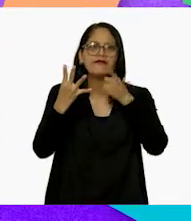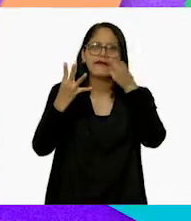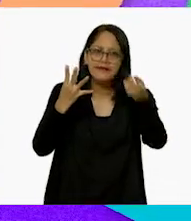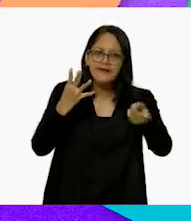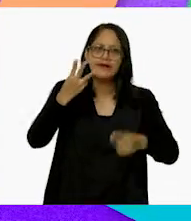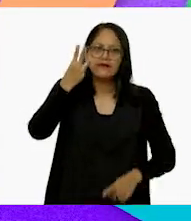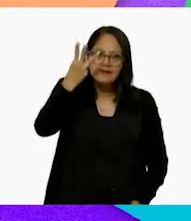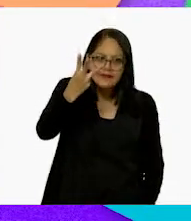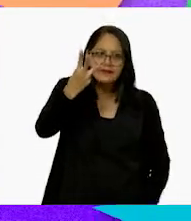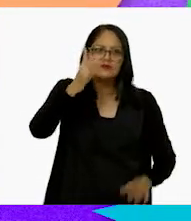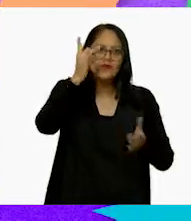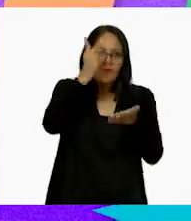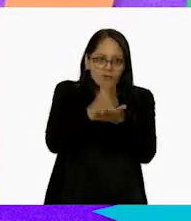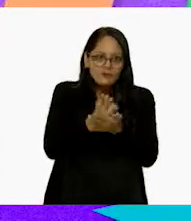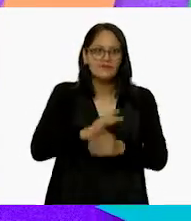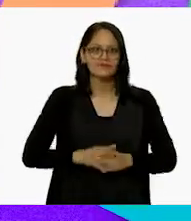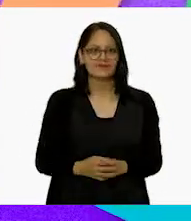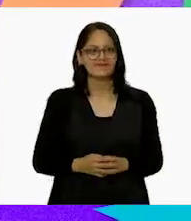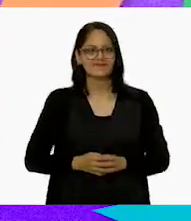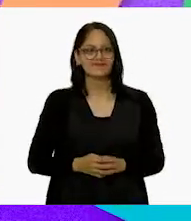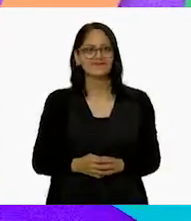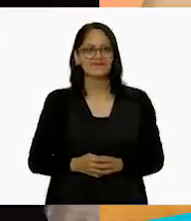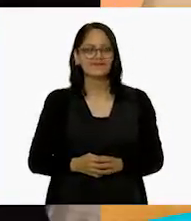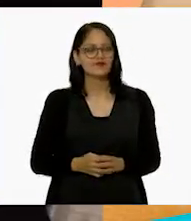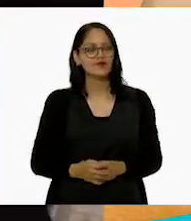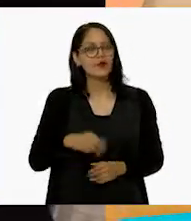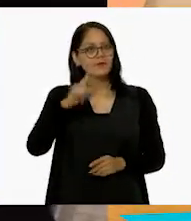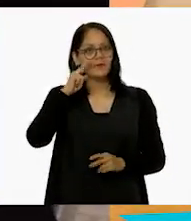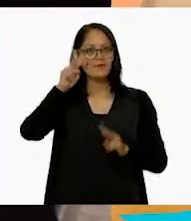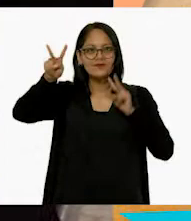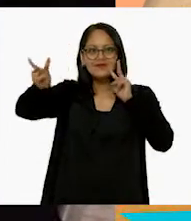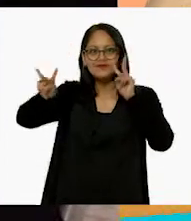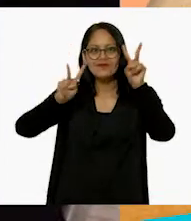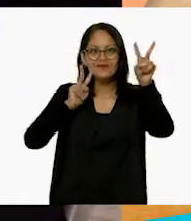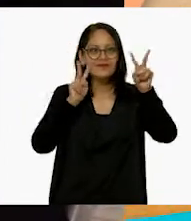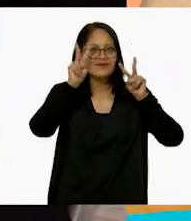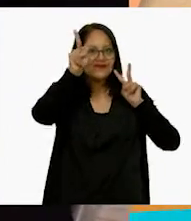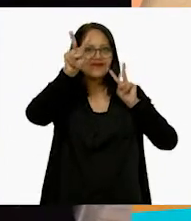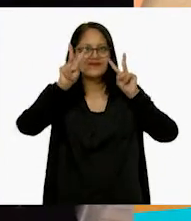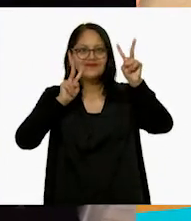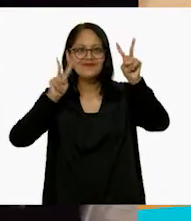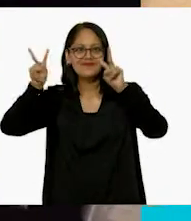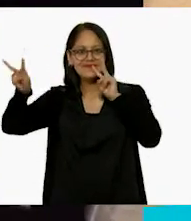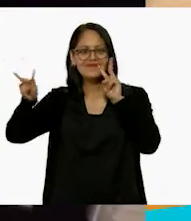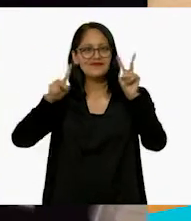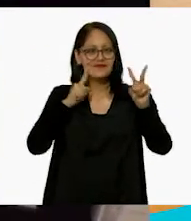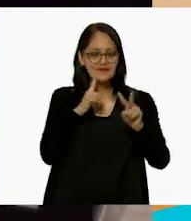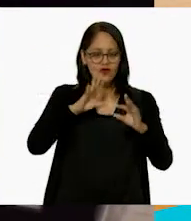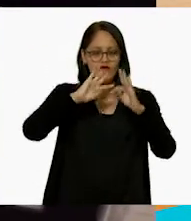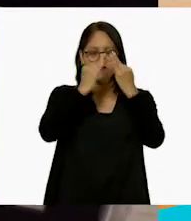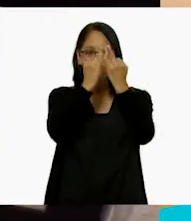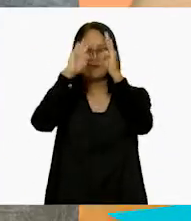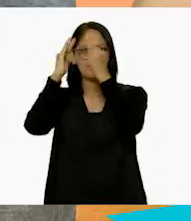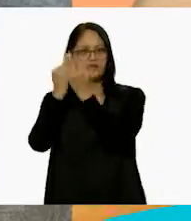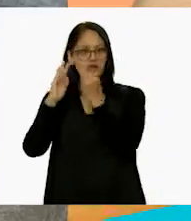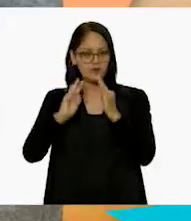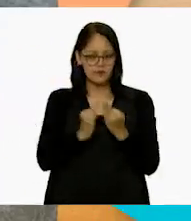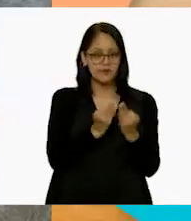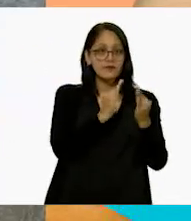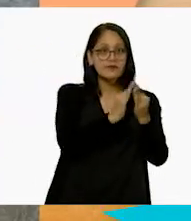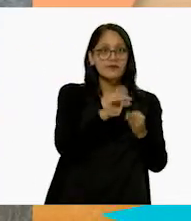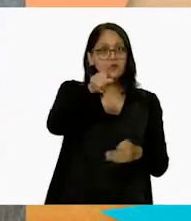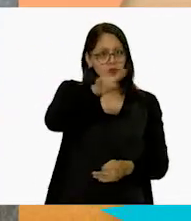dicho? Que solo tiene tres lados. Todo lo que ves, todo lo que ves, con formas